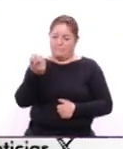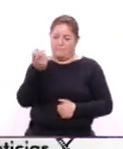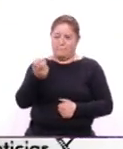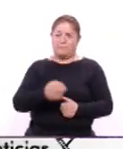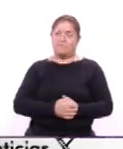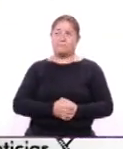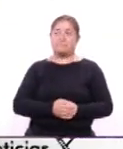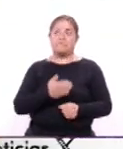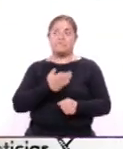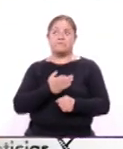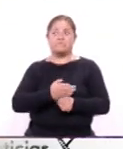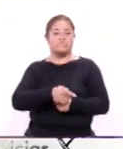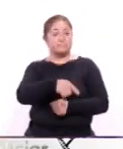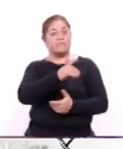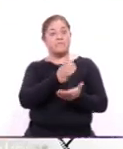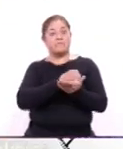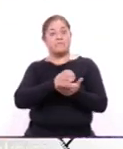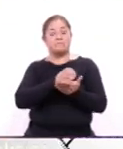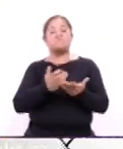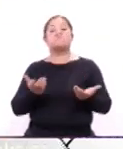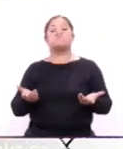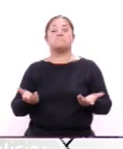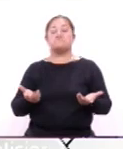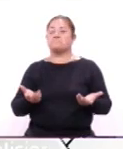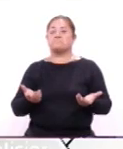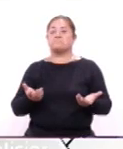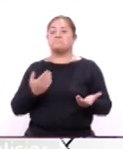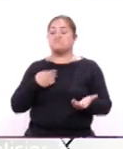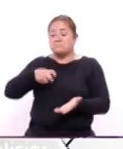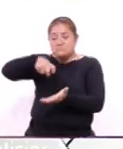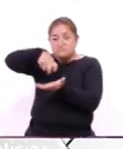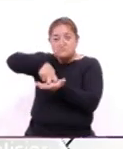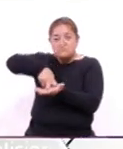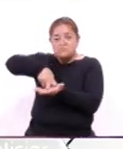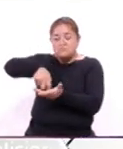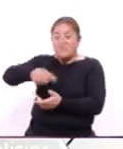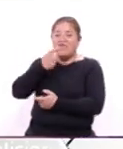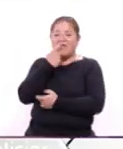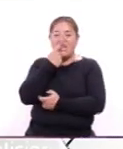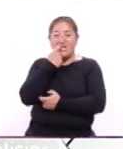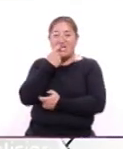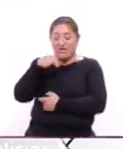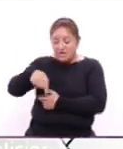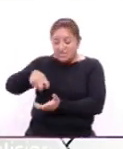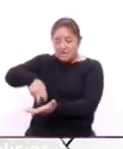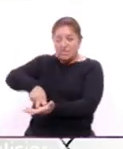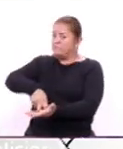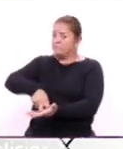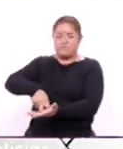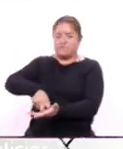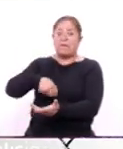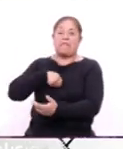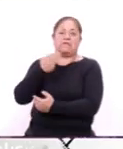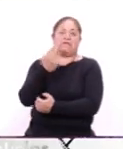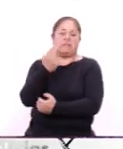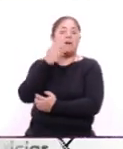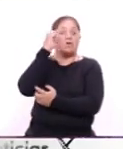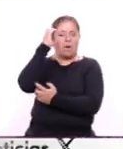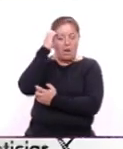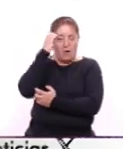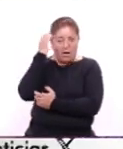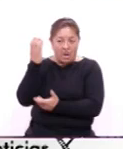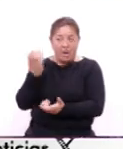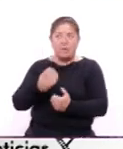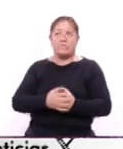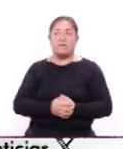ahorita, ¿a dónde para curar? Porque me canso aquí de rodilla, en el suelo, y no yo necesito una cama, necesito,